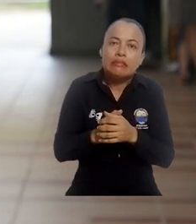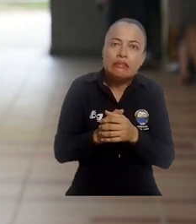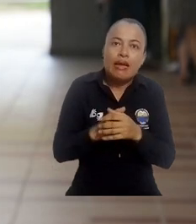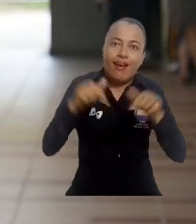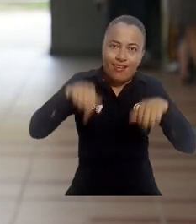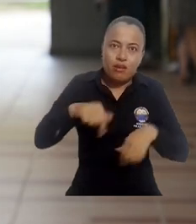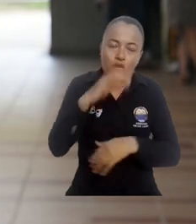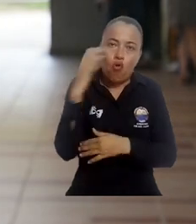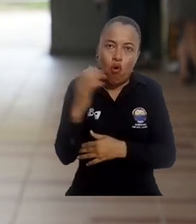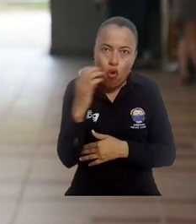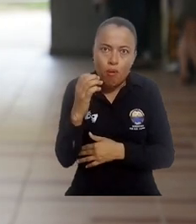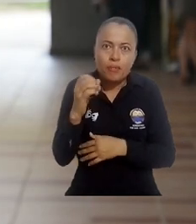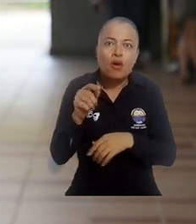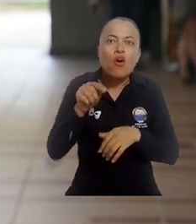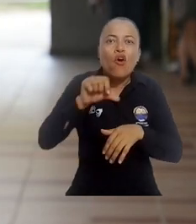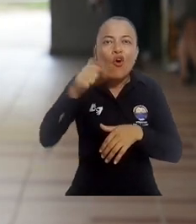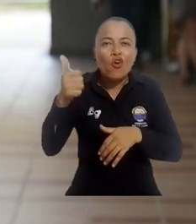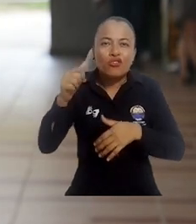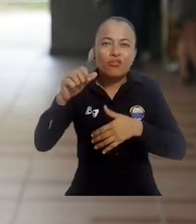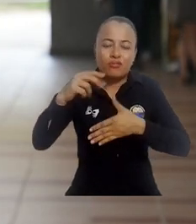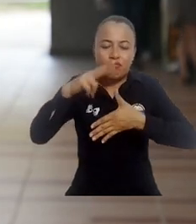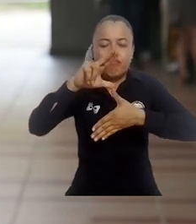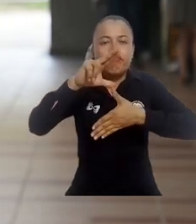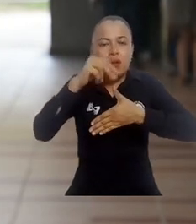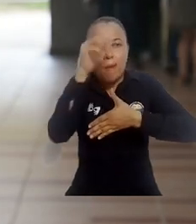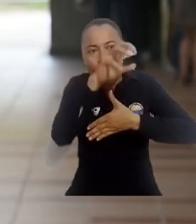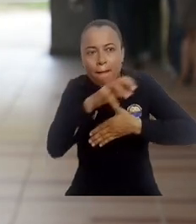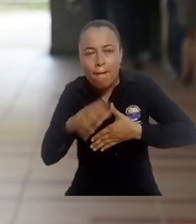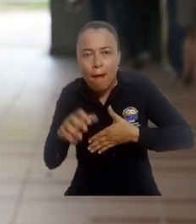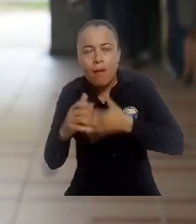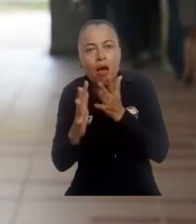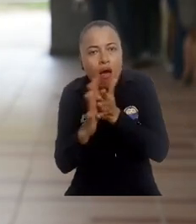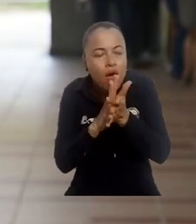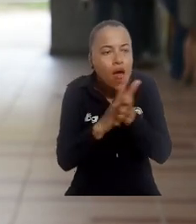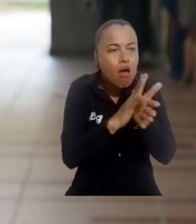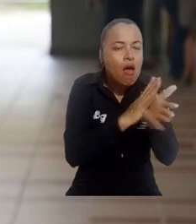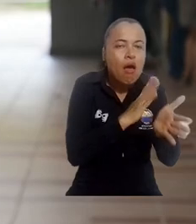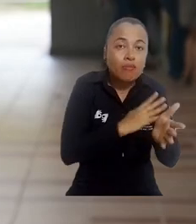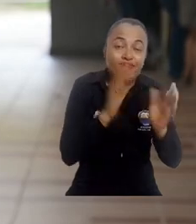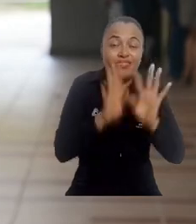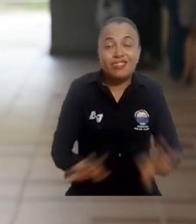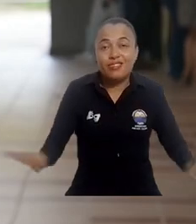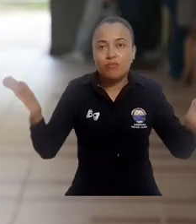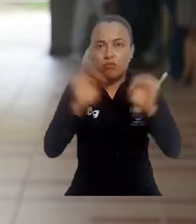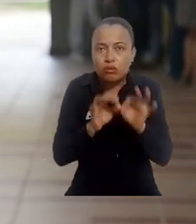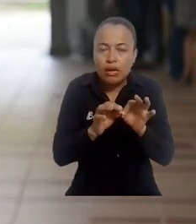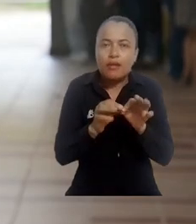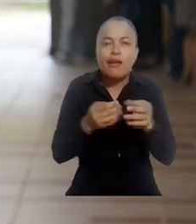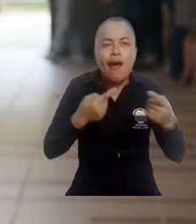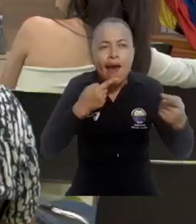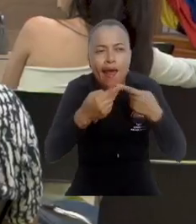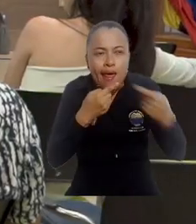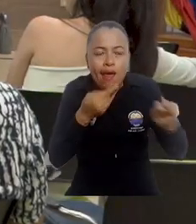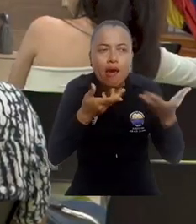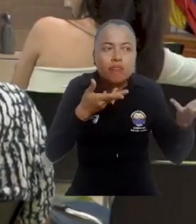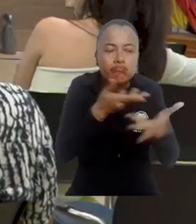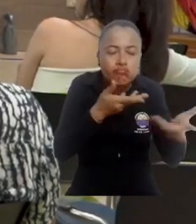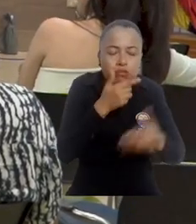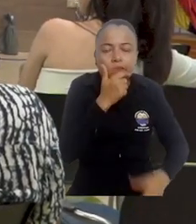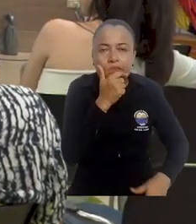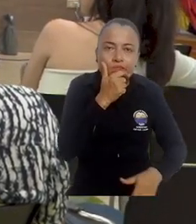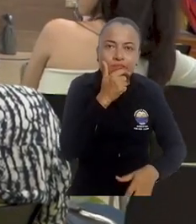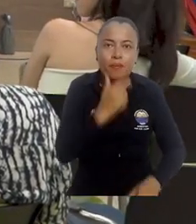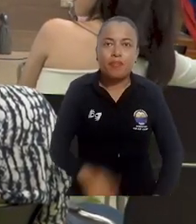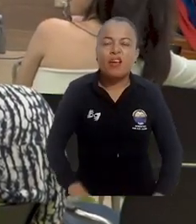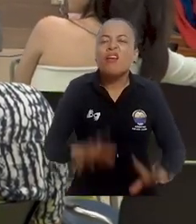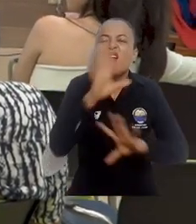Colombia y de otros países de América Latina. Así que es muy importante para aprender, para difundirlo. Con un enfoque en